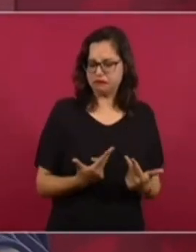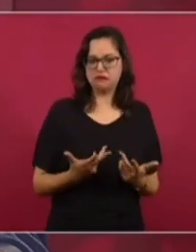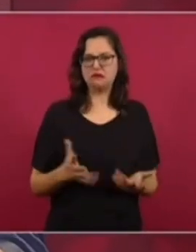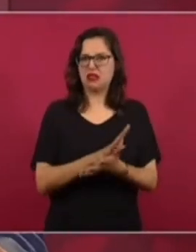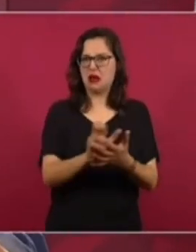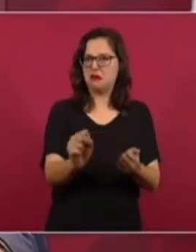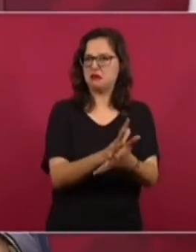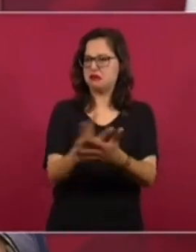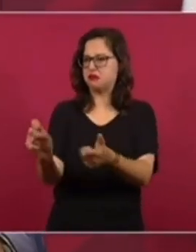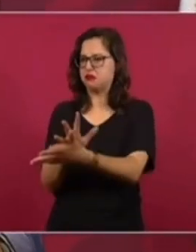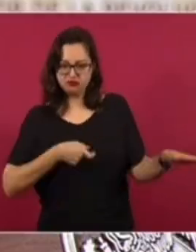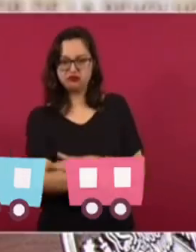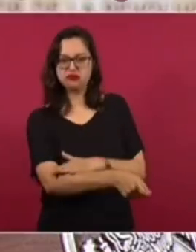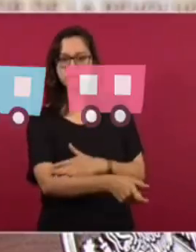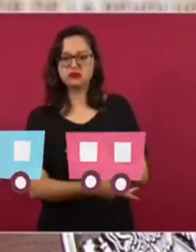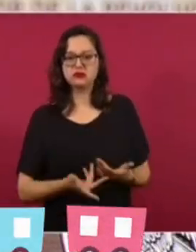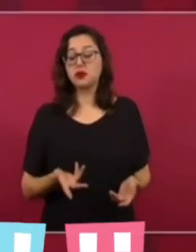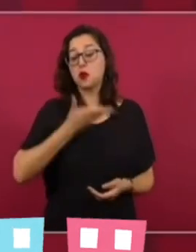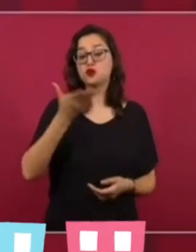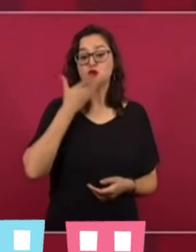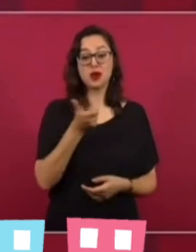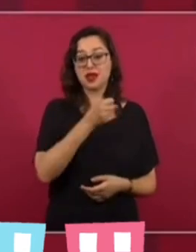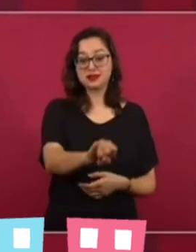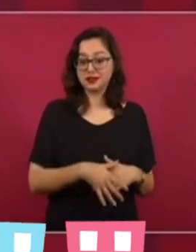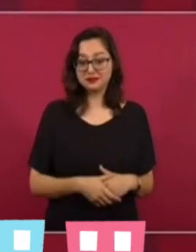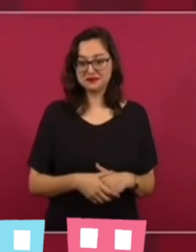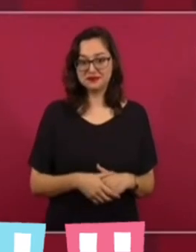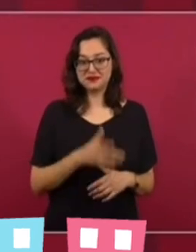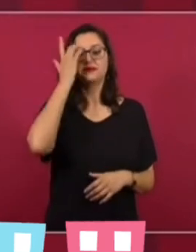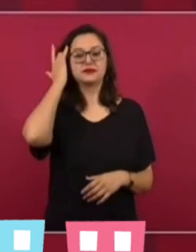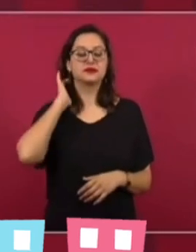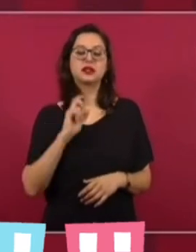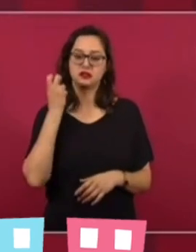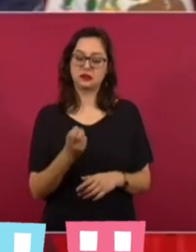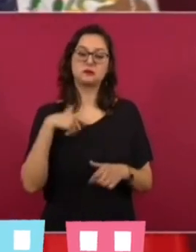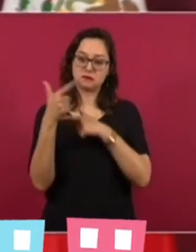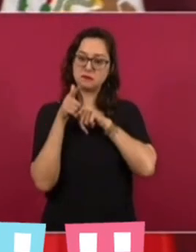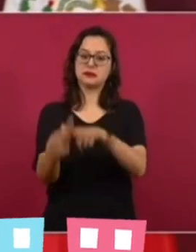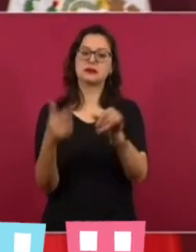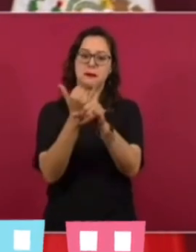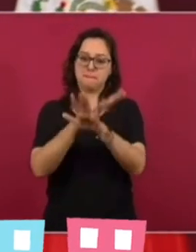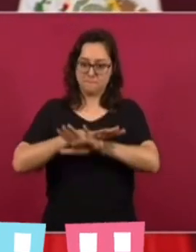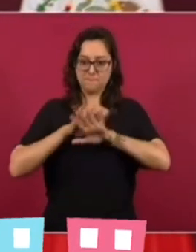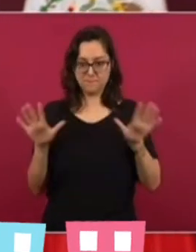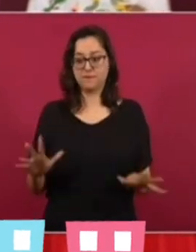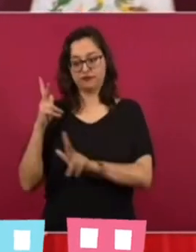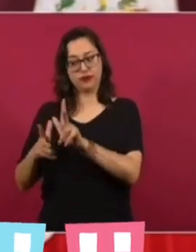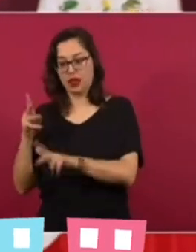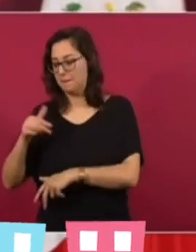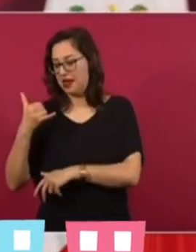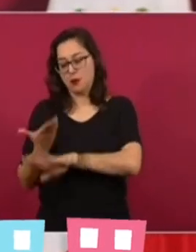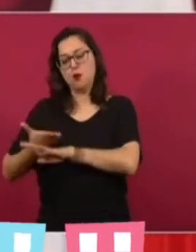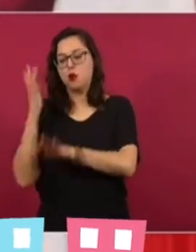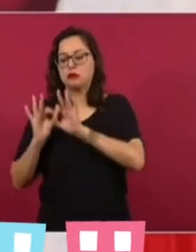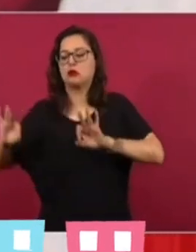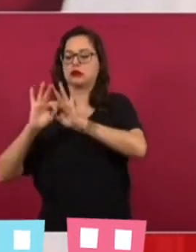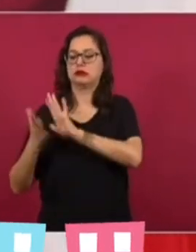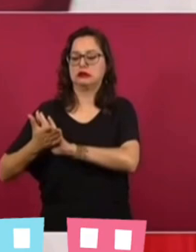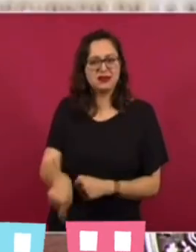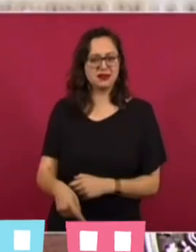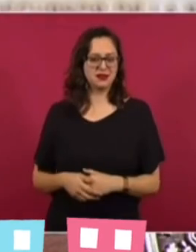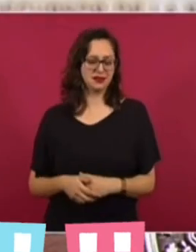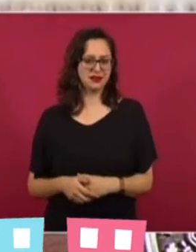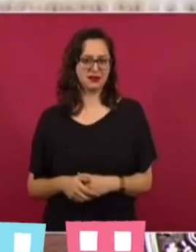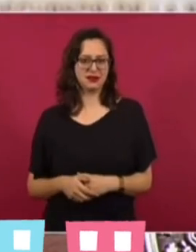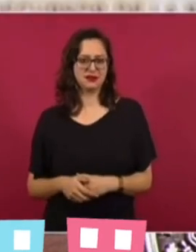a todo el que se deja. Entonces, vamos a continuar. Es el Treg Maya una obra importantísima para el desarrollo del